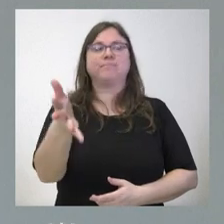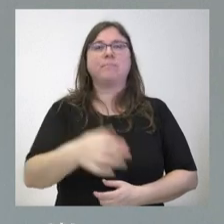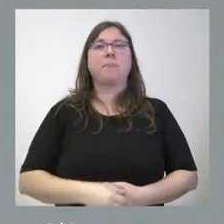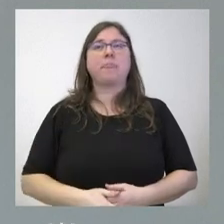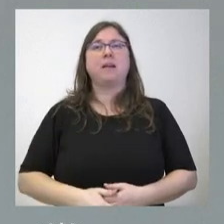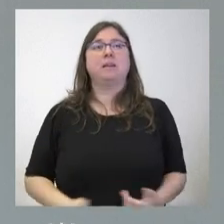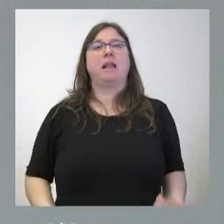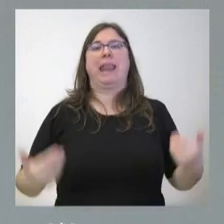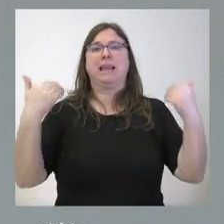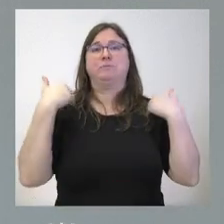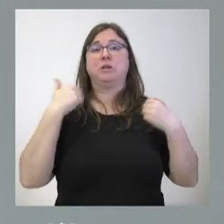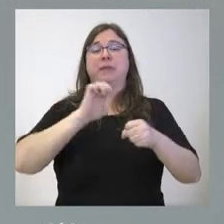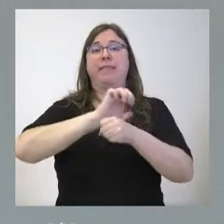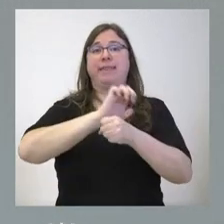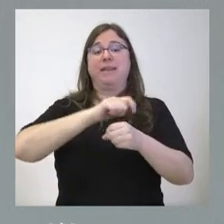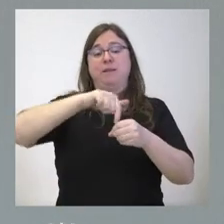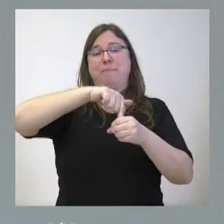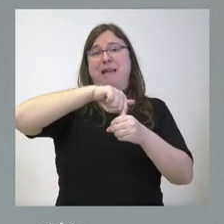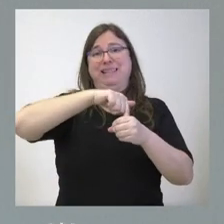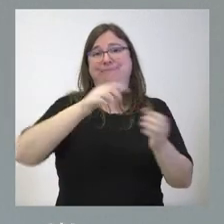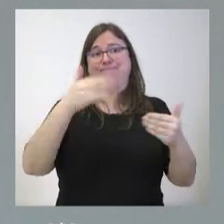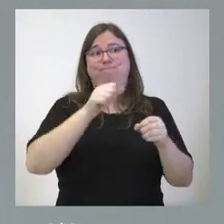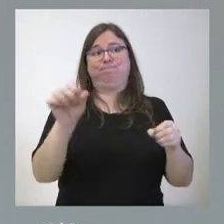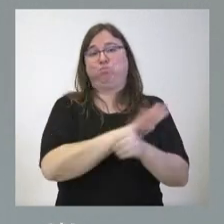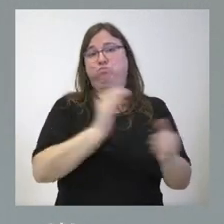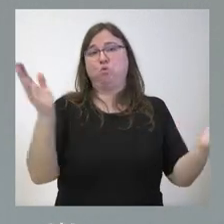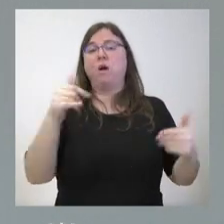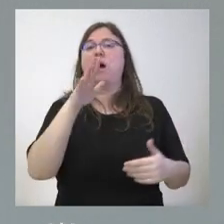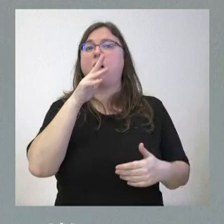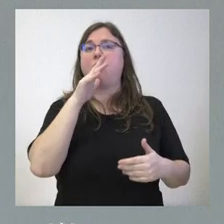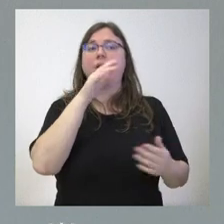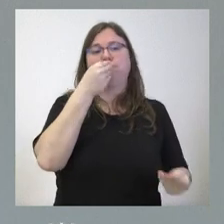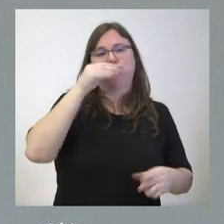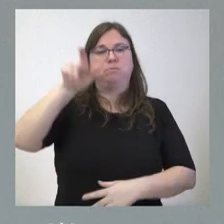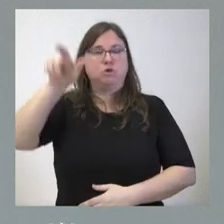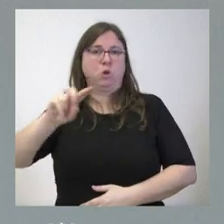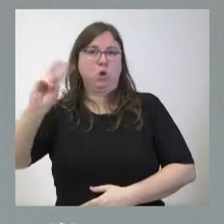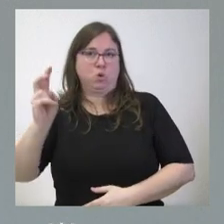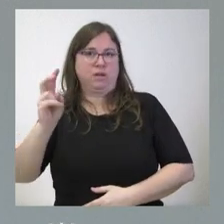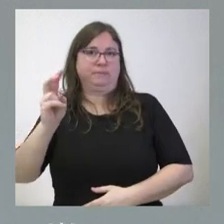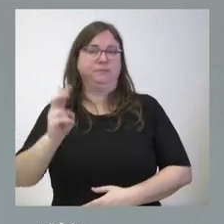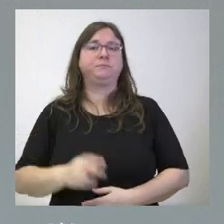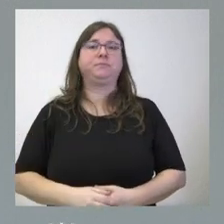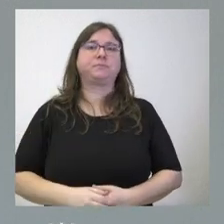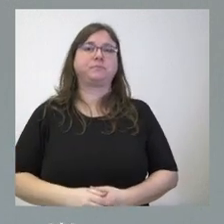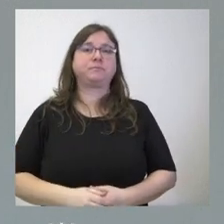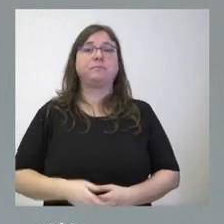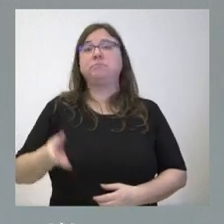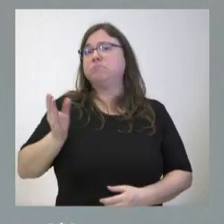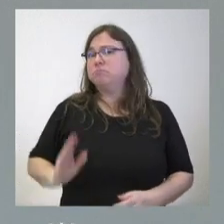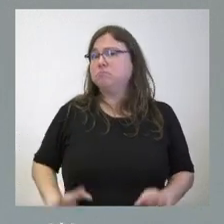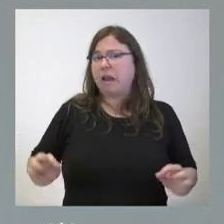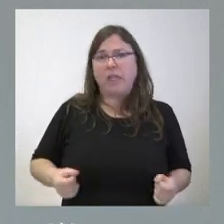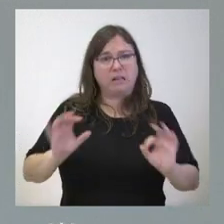la responsabilidad del ECIL no está vacante porque está acumulada en este momento a otra persona sin incremento de retribuciones y de